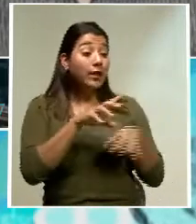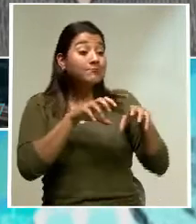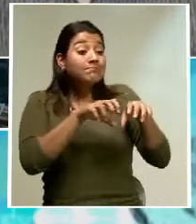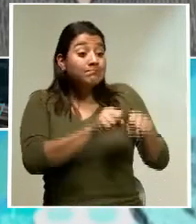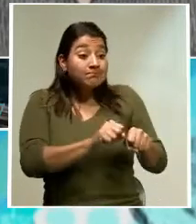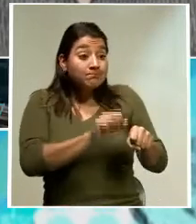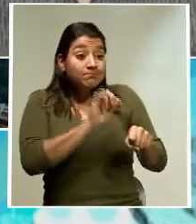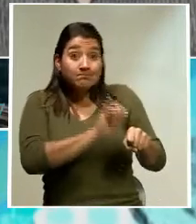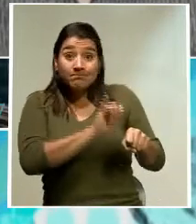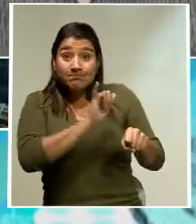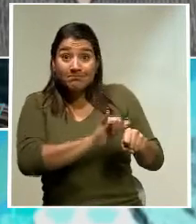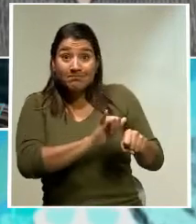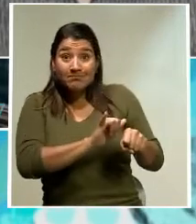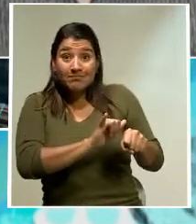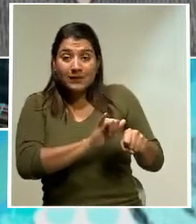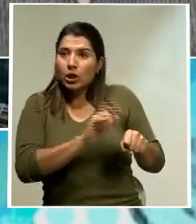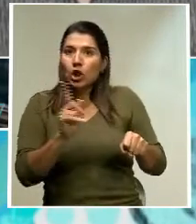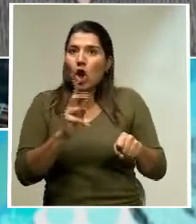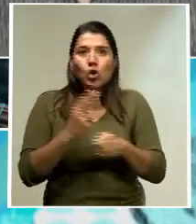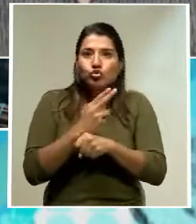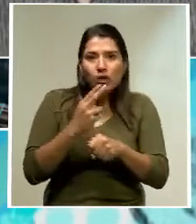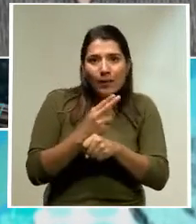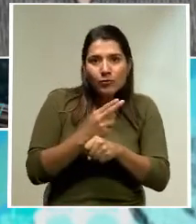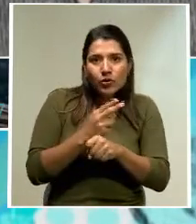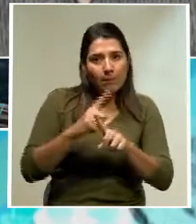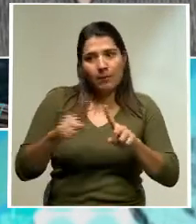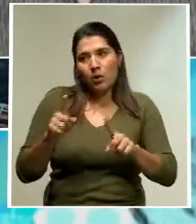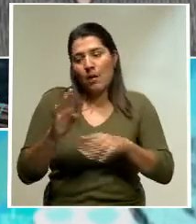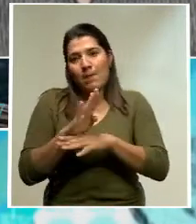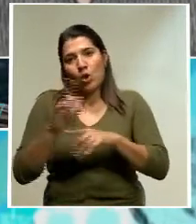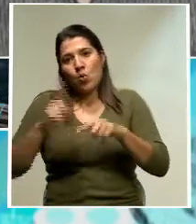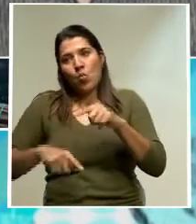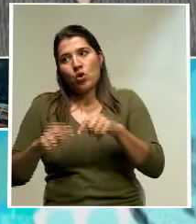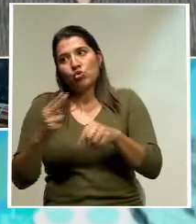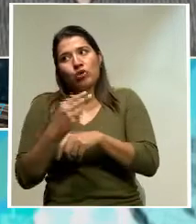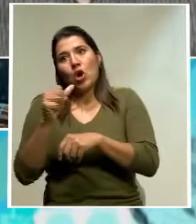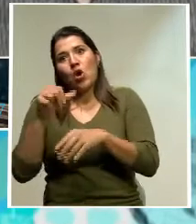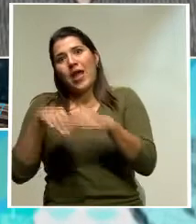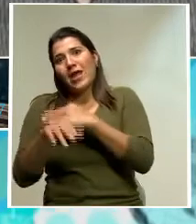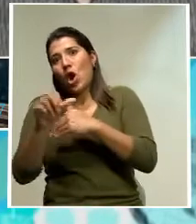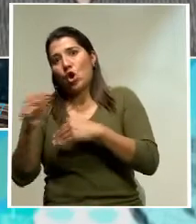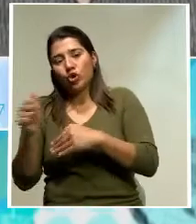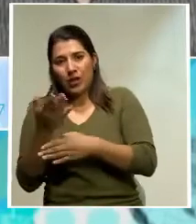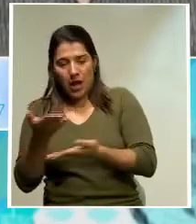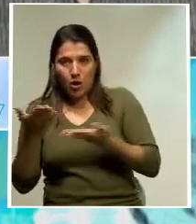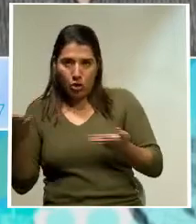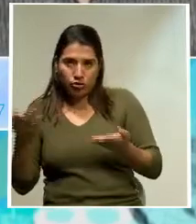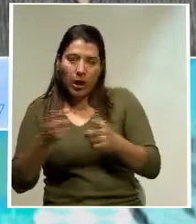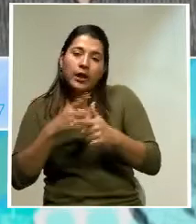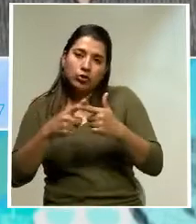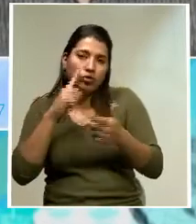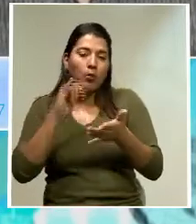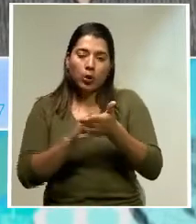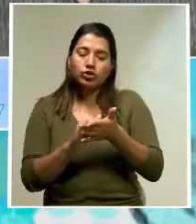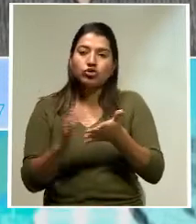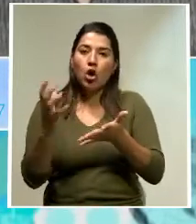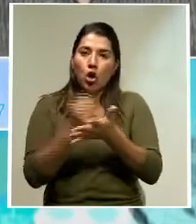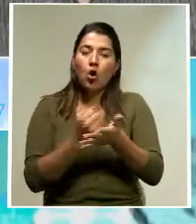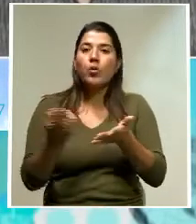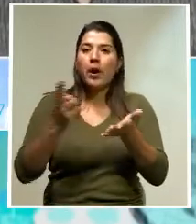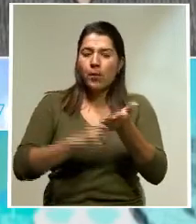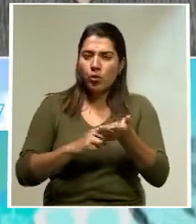lo podemos usar. Todo ese dinero se pidió para proyectos concretos, proyectos con nombre, apellido,